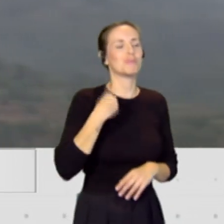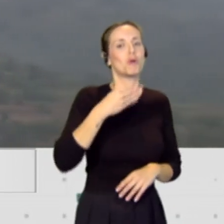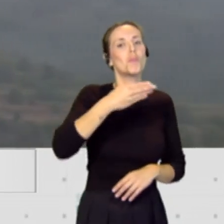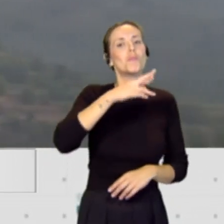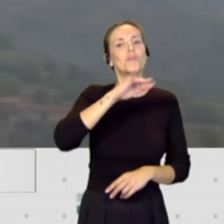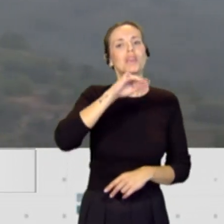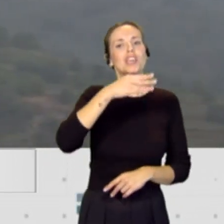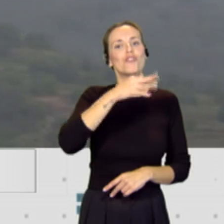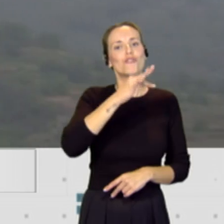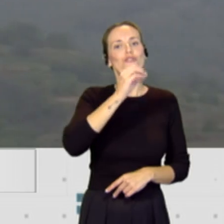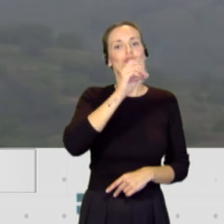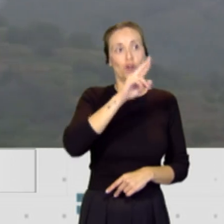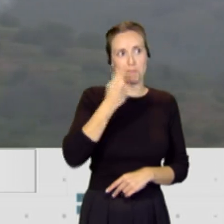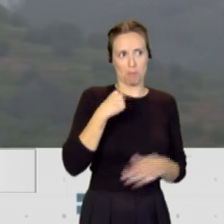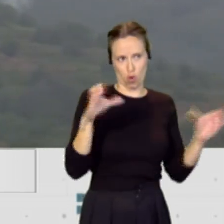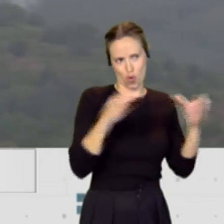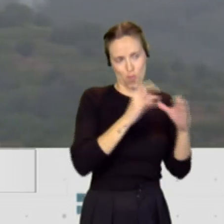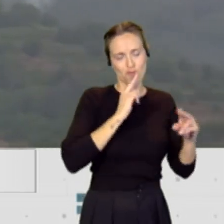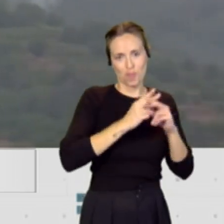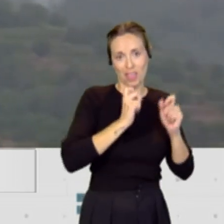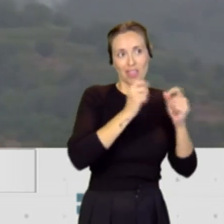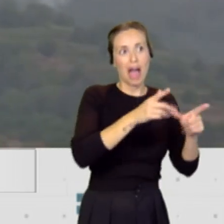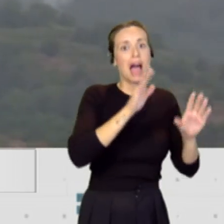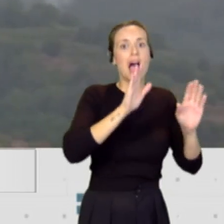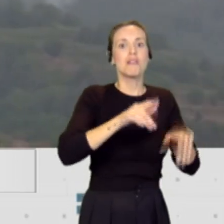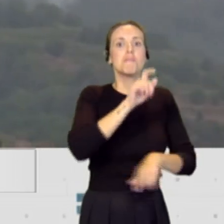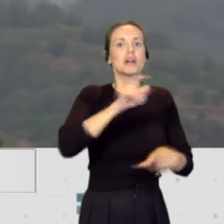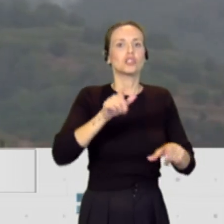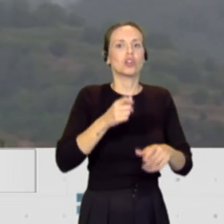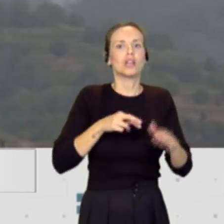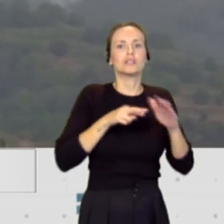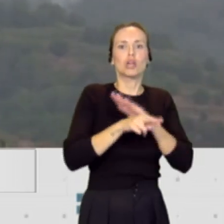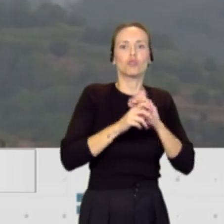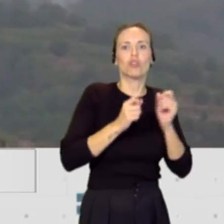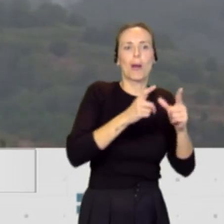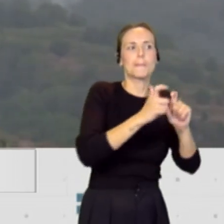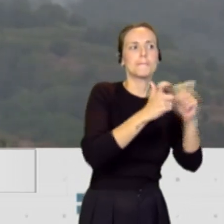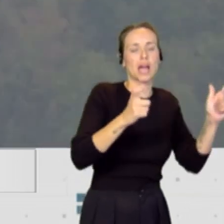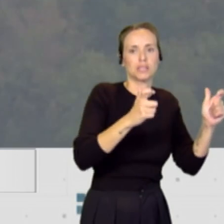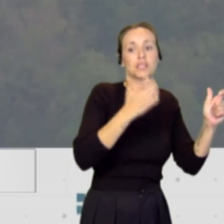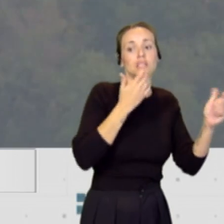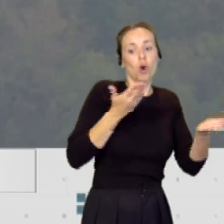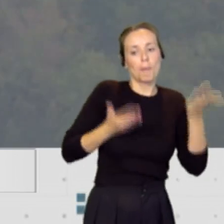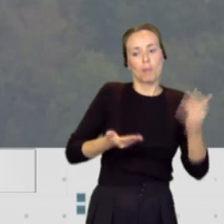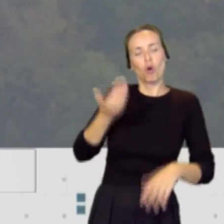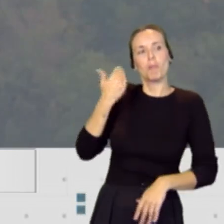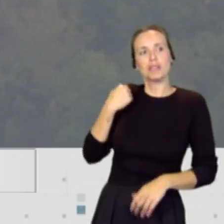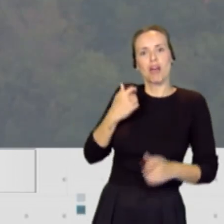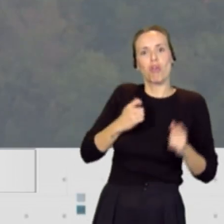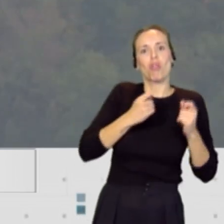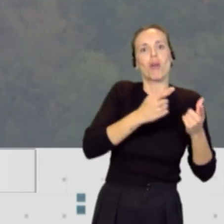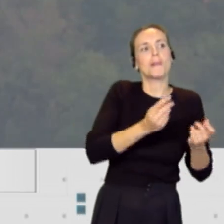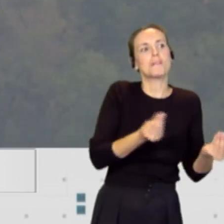se ha denominado, señora Dávila. ¿Con qué refuerzo va a contar con referencia o con diferencia a otros anteriores? Pues